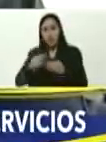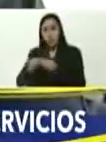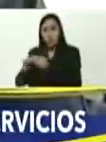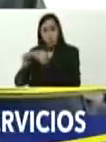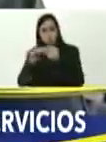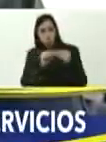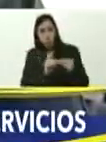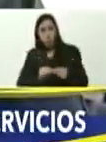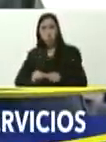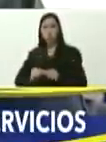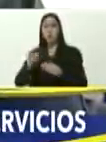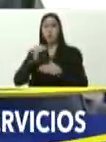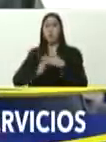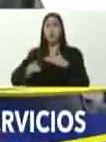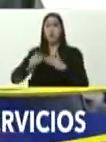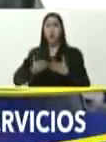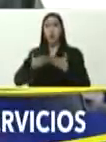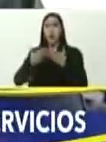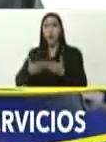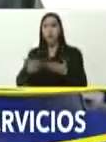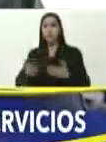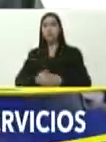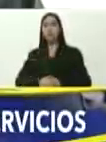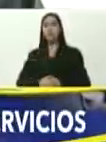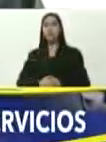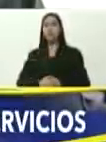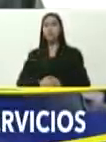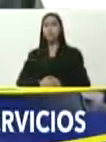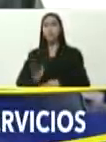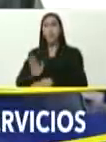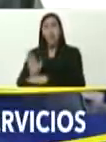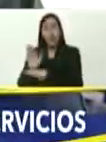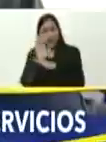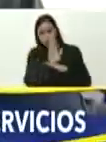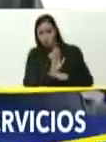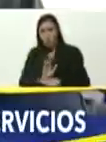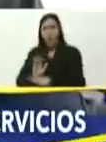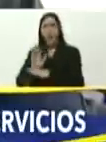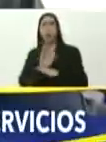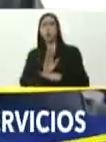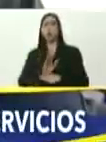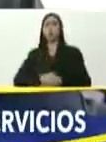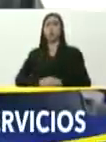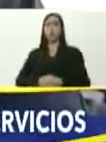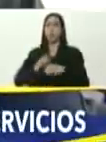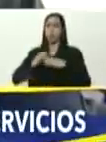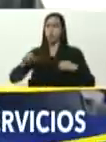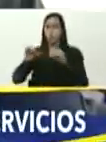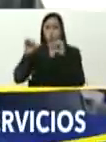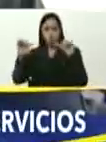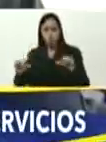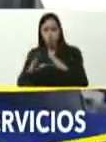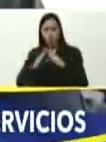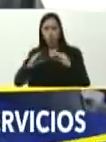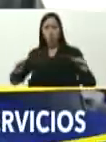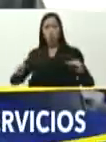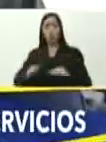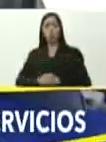mayor, para garantizar, lo que es, la sostenibilidad, la sostenibilidad, de todo el sistema, de transporte público,